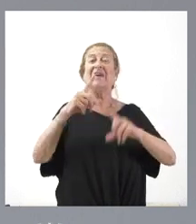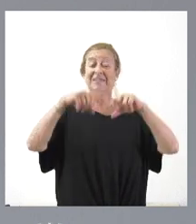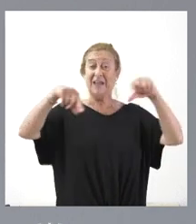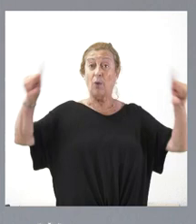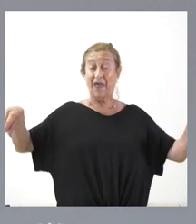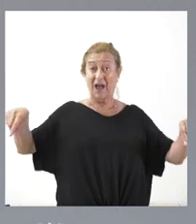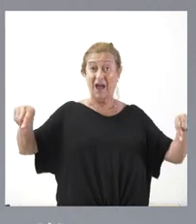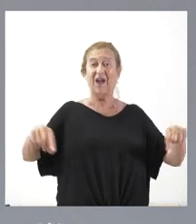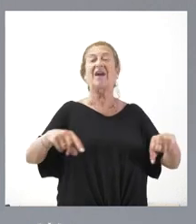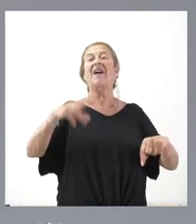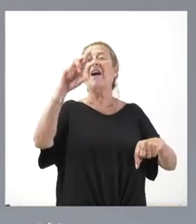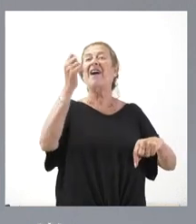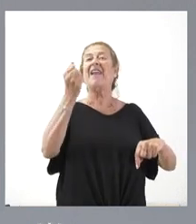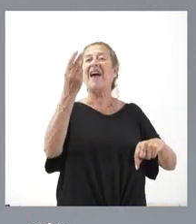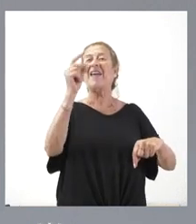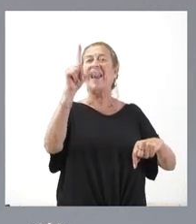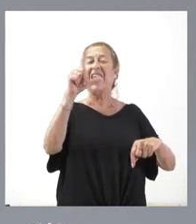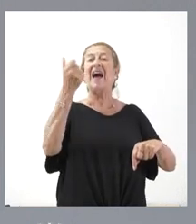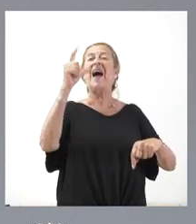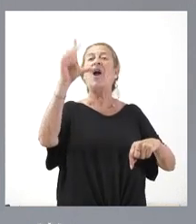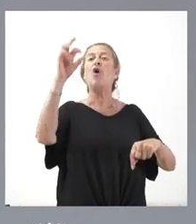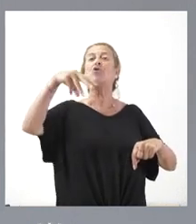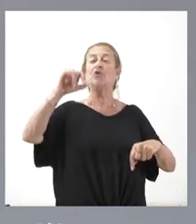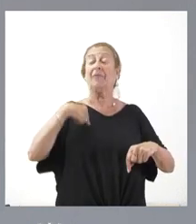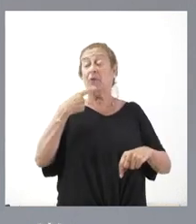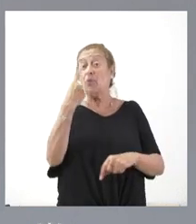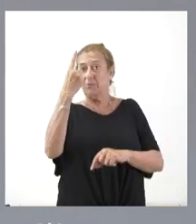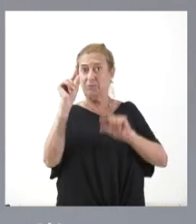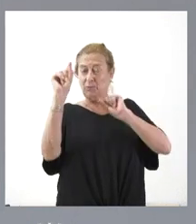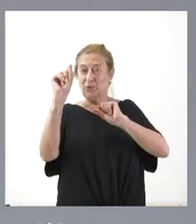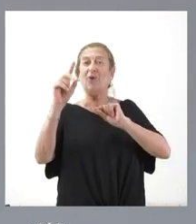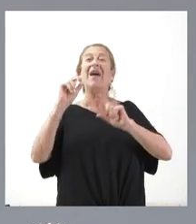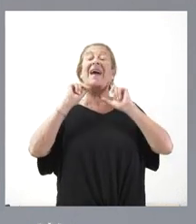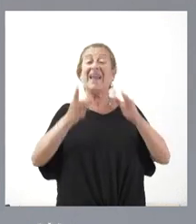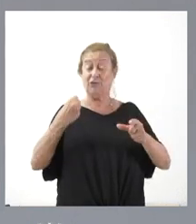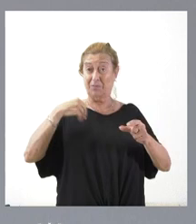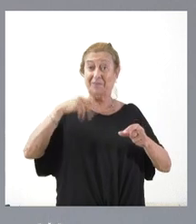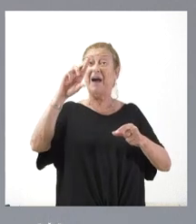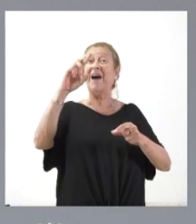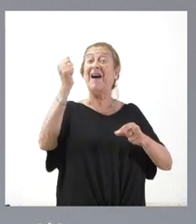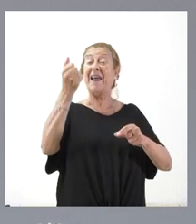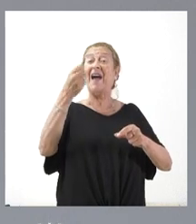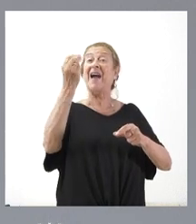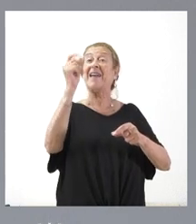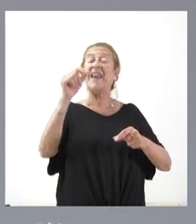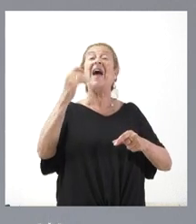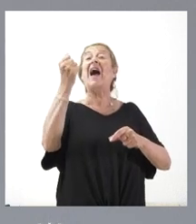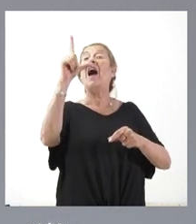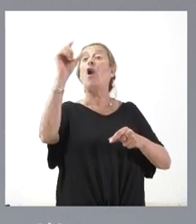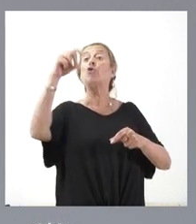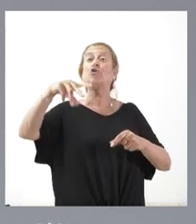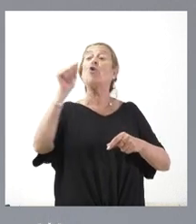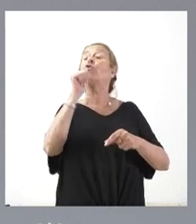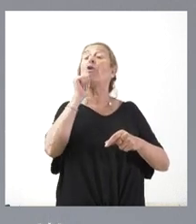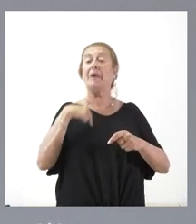a doña Raquel Alonso Pérez. Hago aquí una observación. En el caso de doña Raquel Alonso Pérez todavía no puede tomar